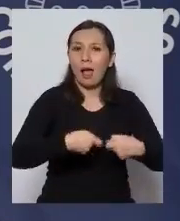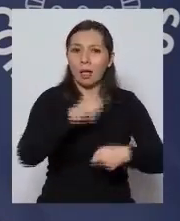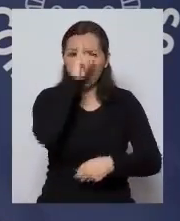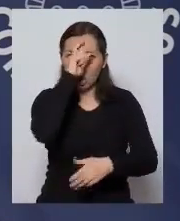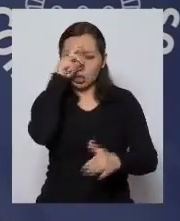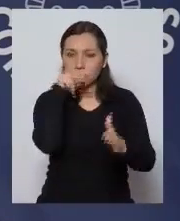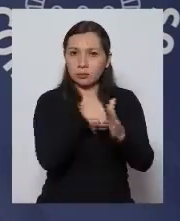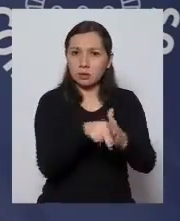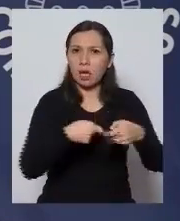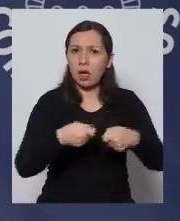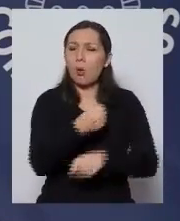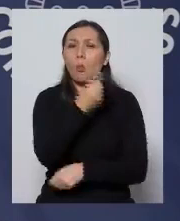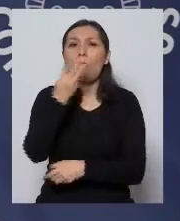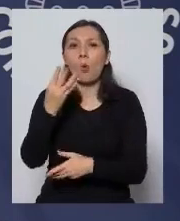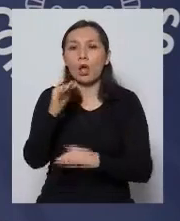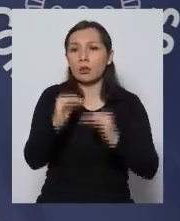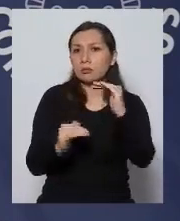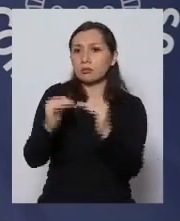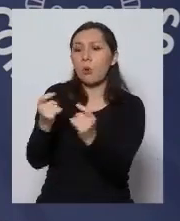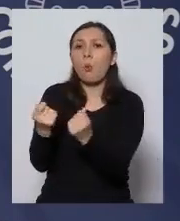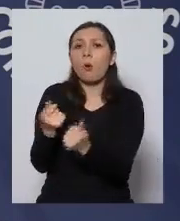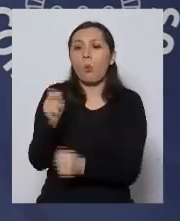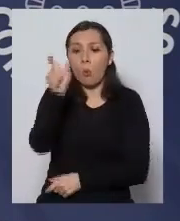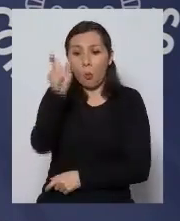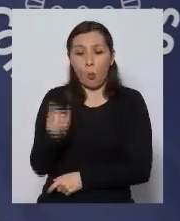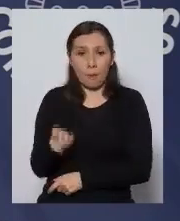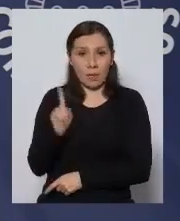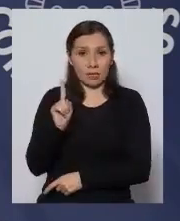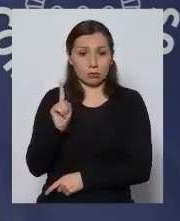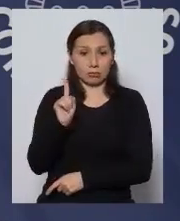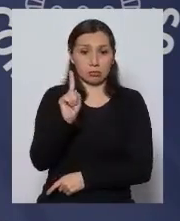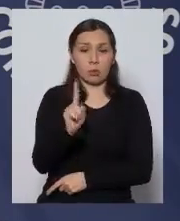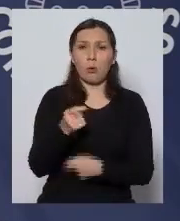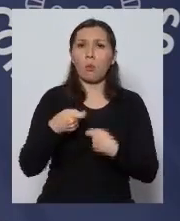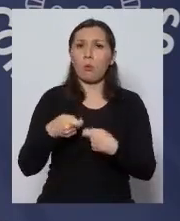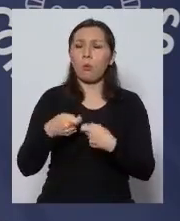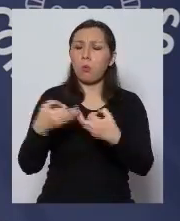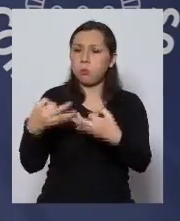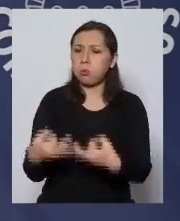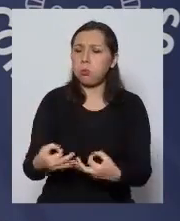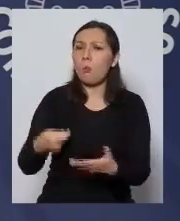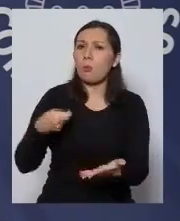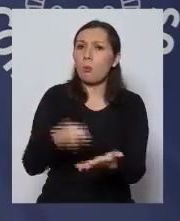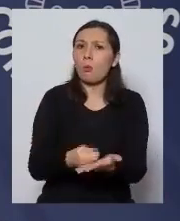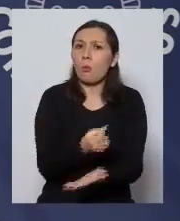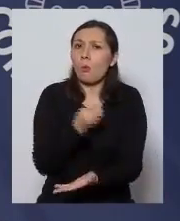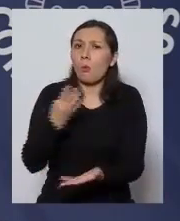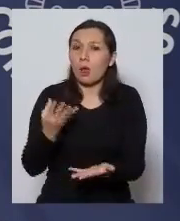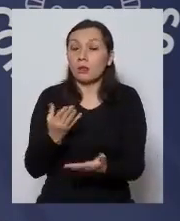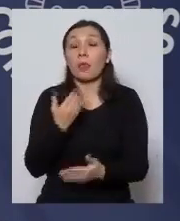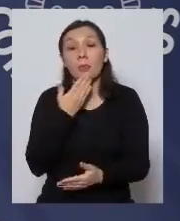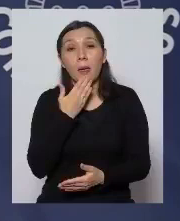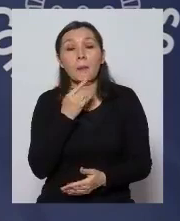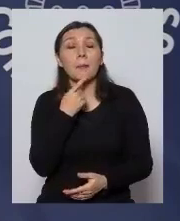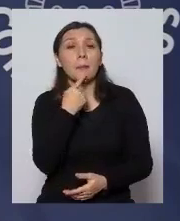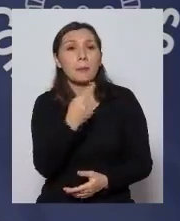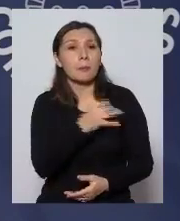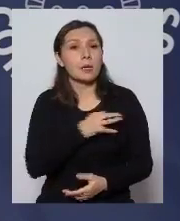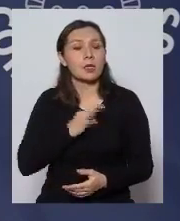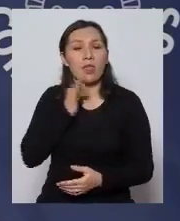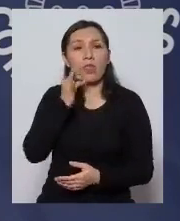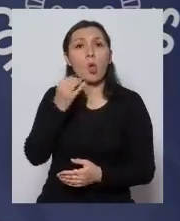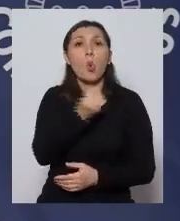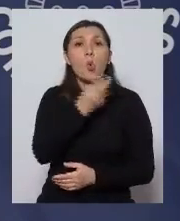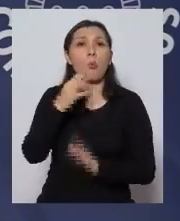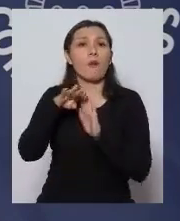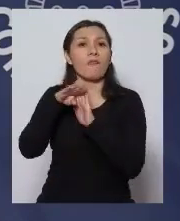hospitalización entre qué rangos cuánto paga finalmente el usuario y además ministro sobre la cifra que usted vio que